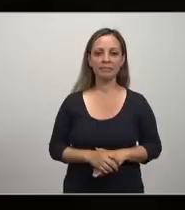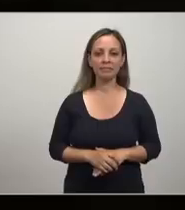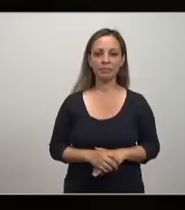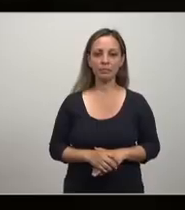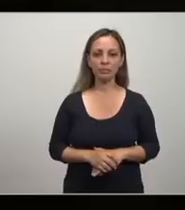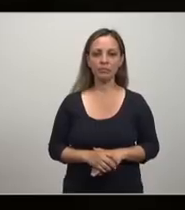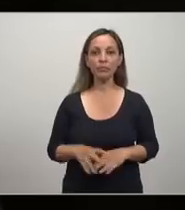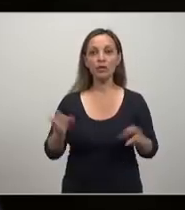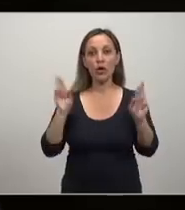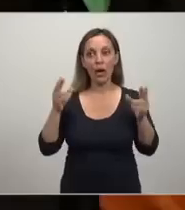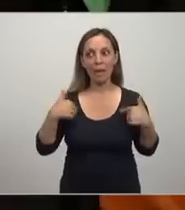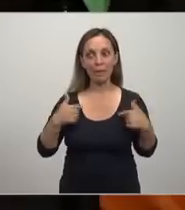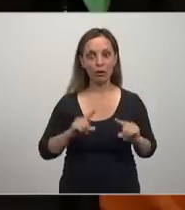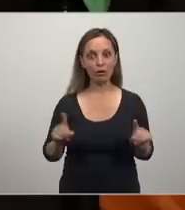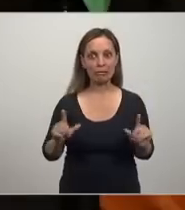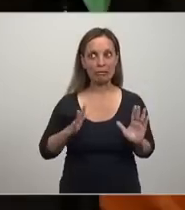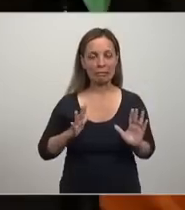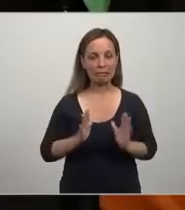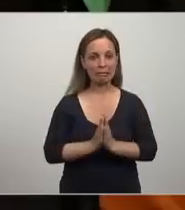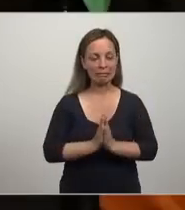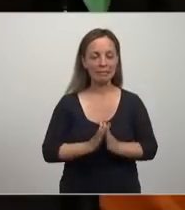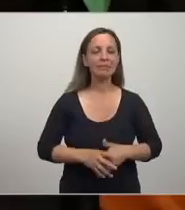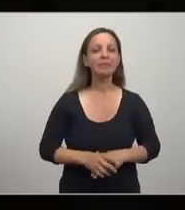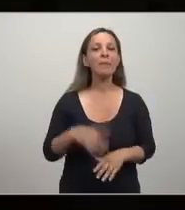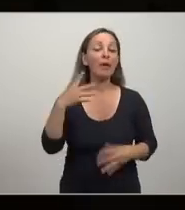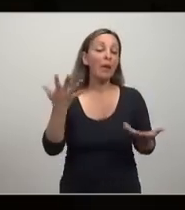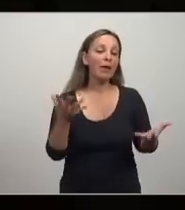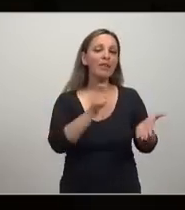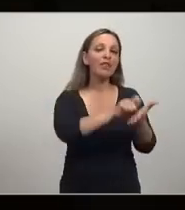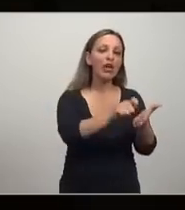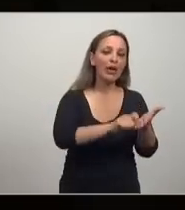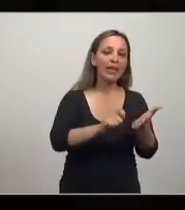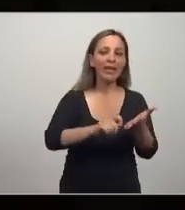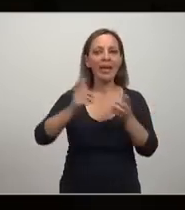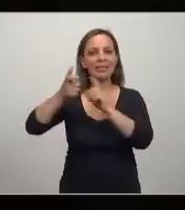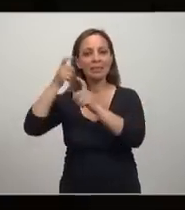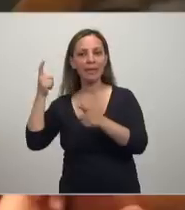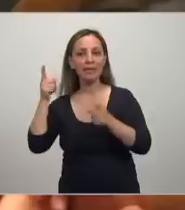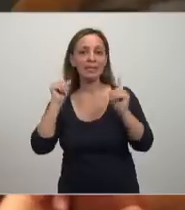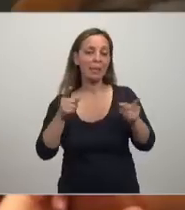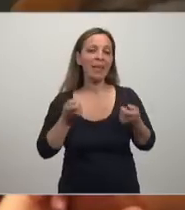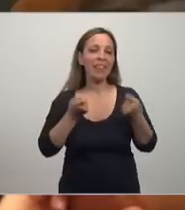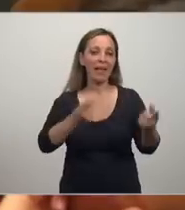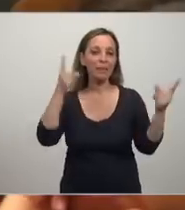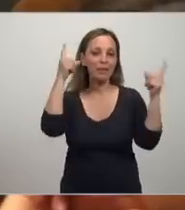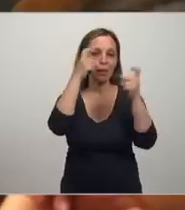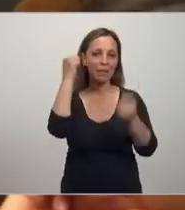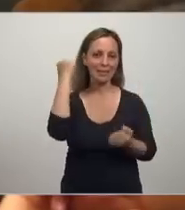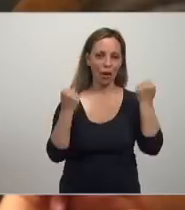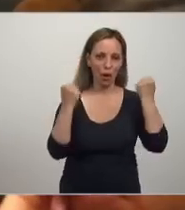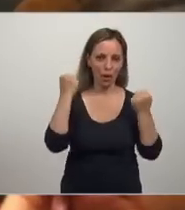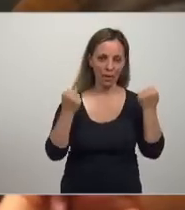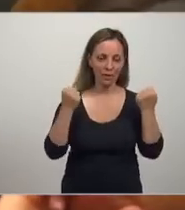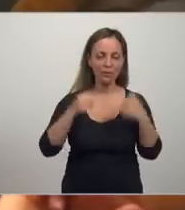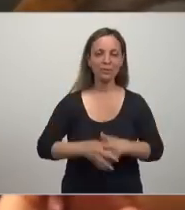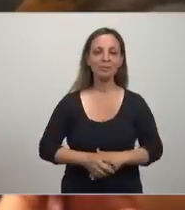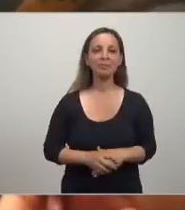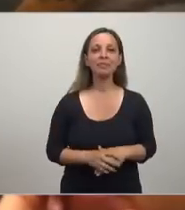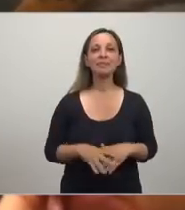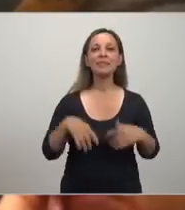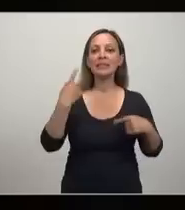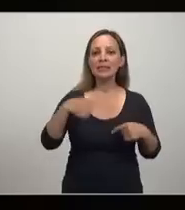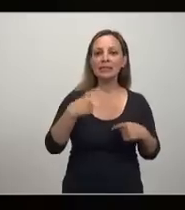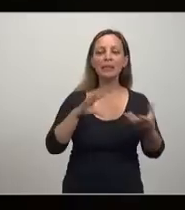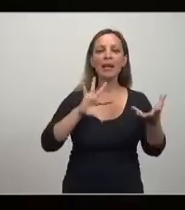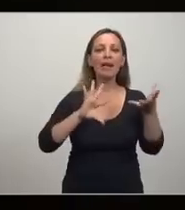Ojalá que no me toque. Bueno. Aparentemente, la teoría de prácticas también tuvo problemas económicos. Aparentemente, la teoría de prácticas económicas nuevamente